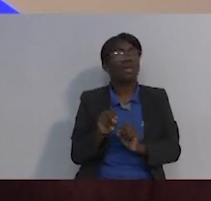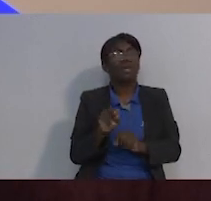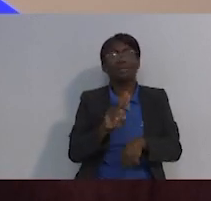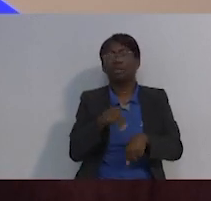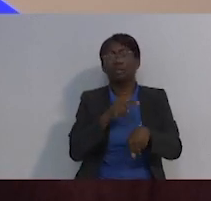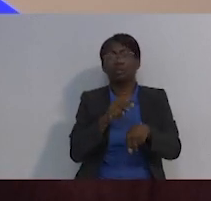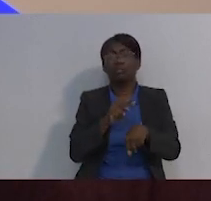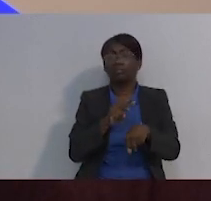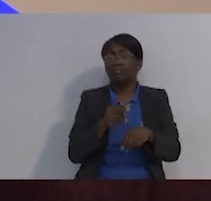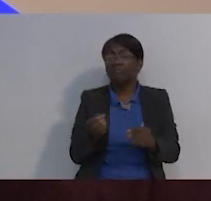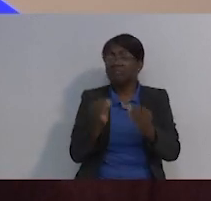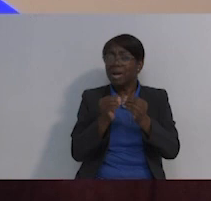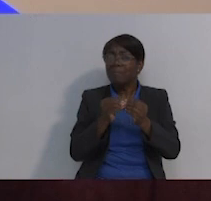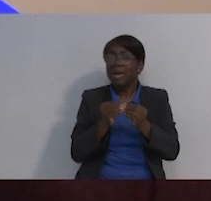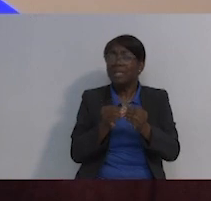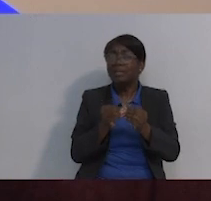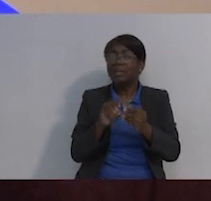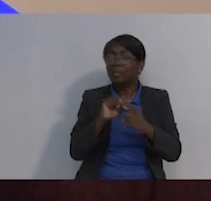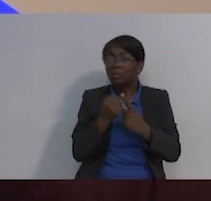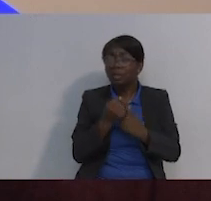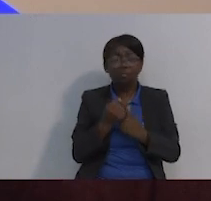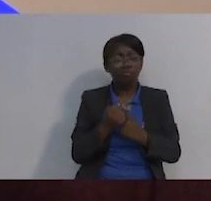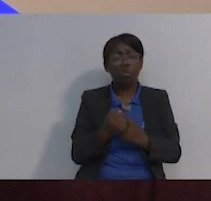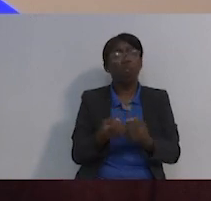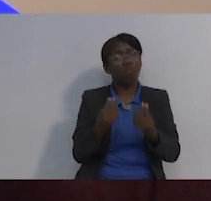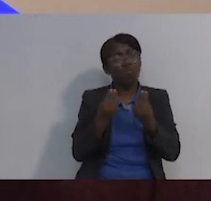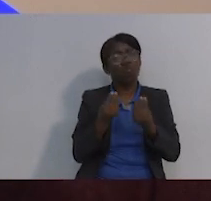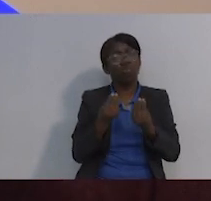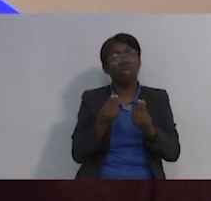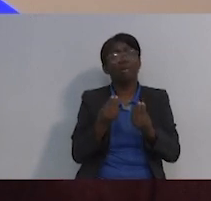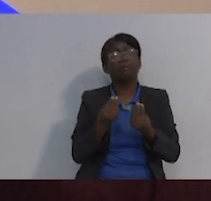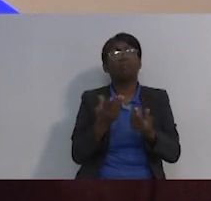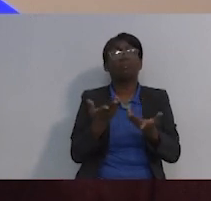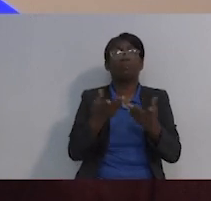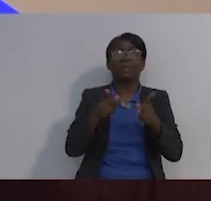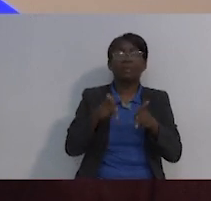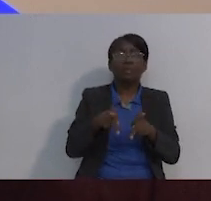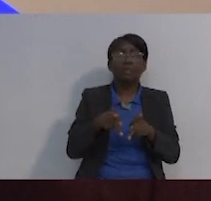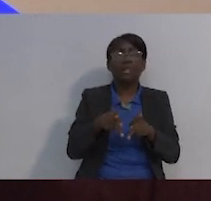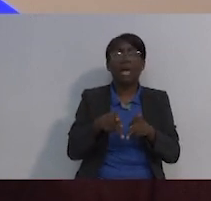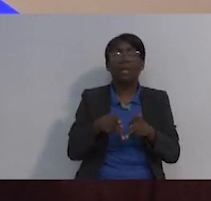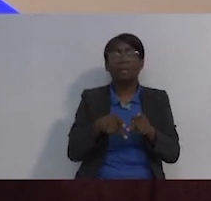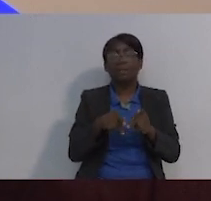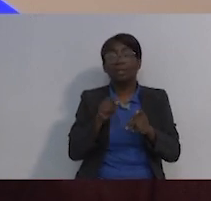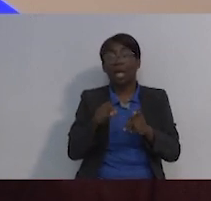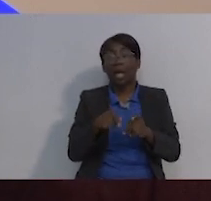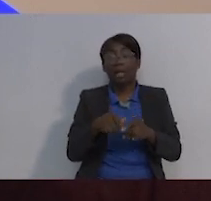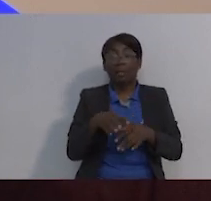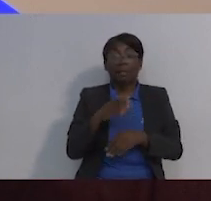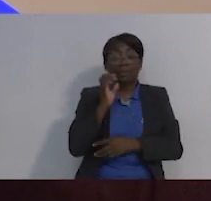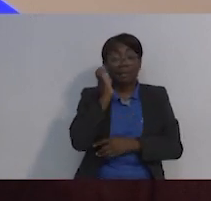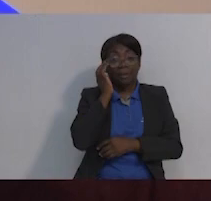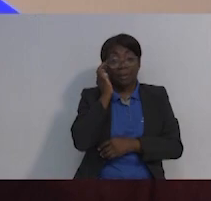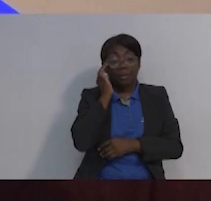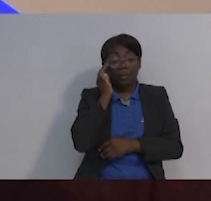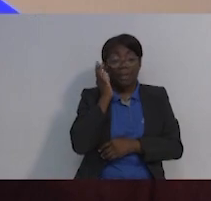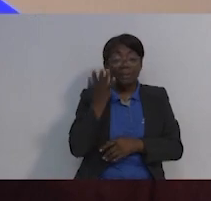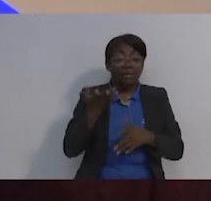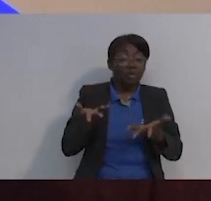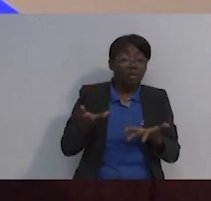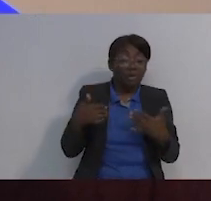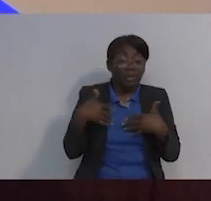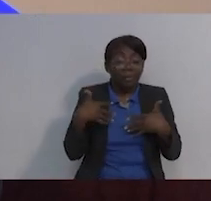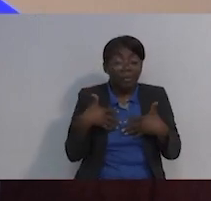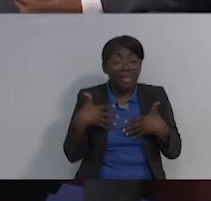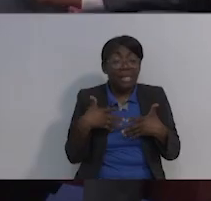diagnóstico de una malignidad. No es la mayoría de las situaciones, pero sí, ha habido casos en que muchas personas,